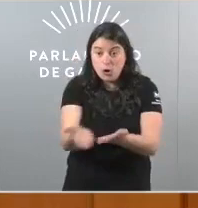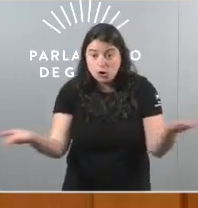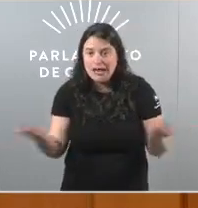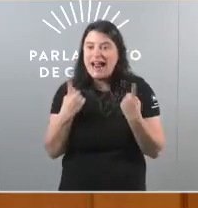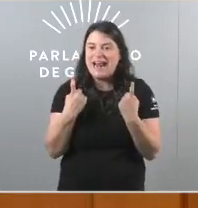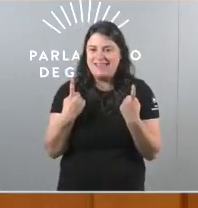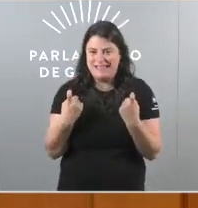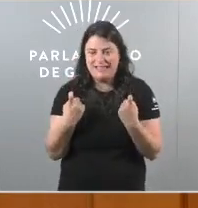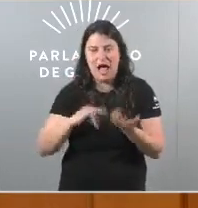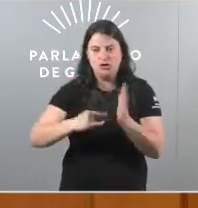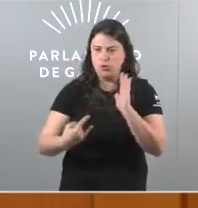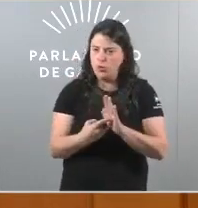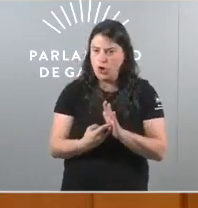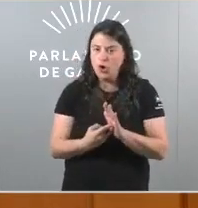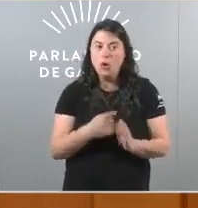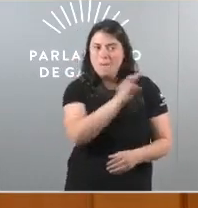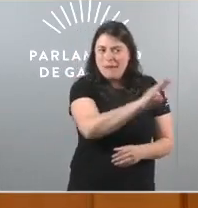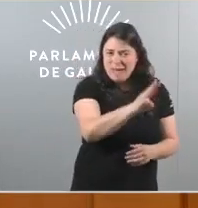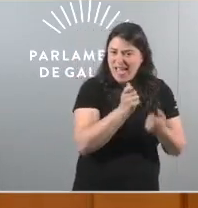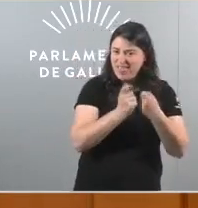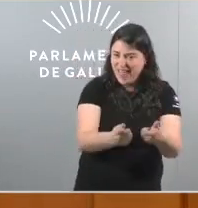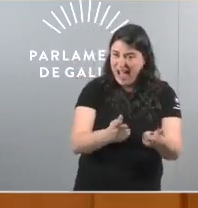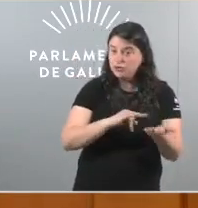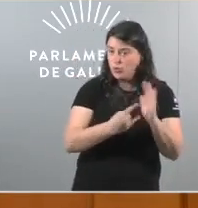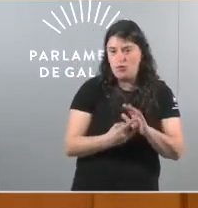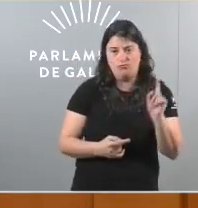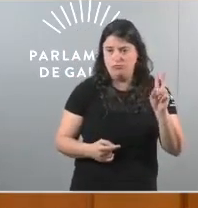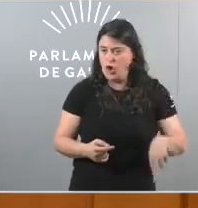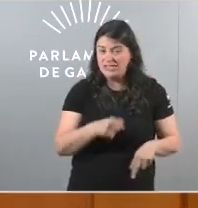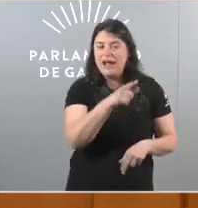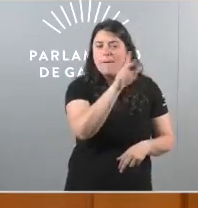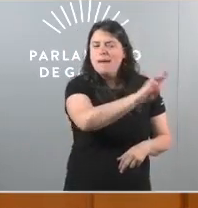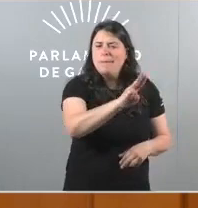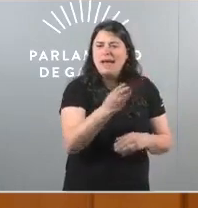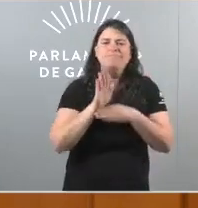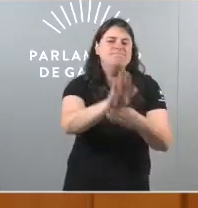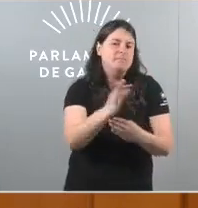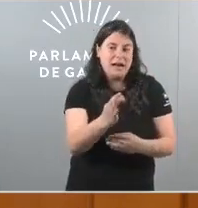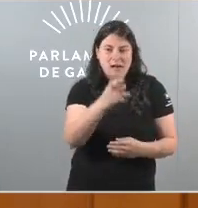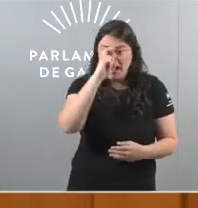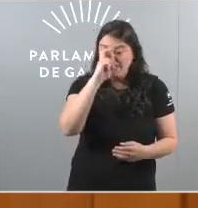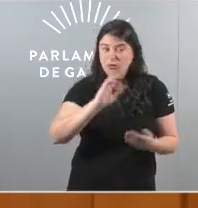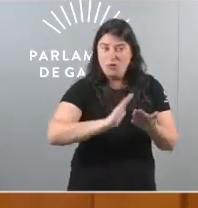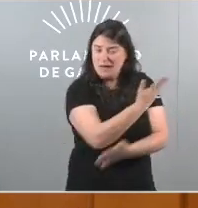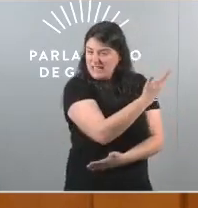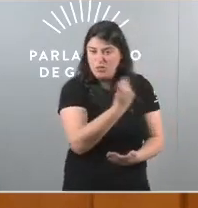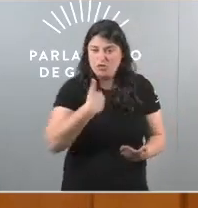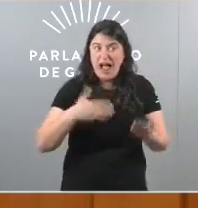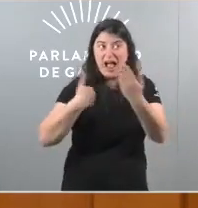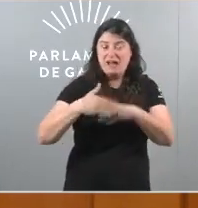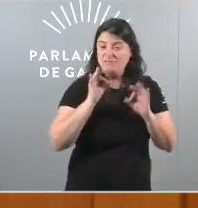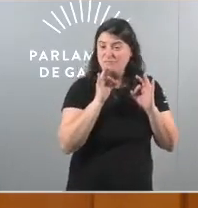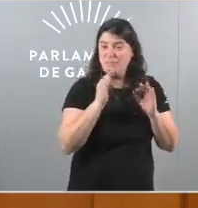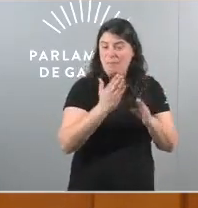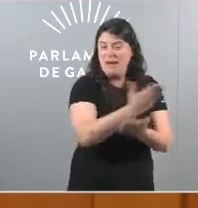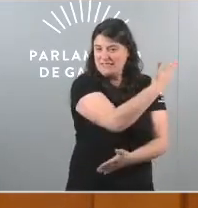non as van a topar nun Partido Popular que xa representa o pasado e hoxe estamos ante un debate